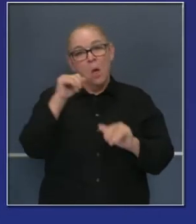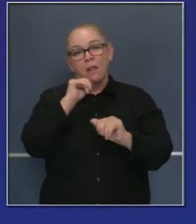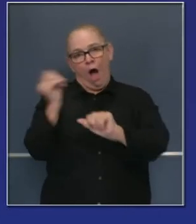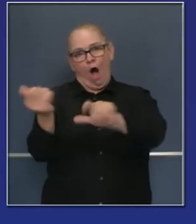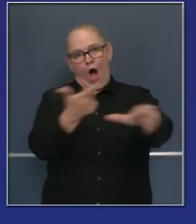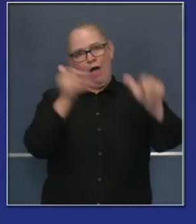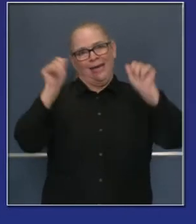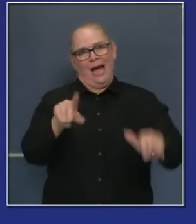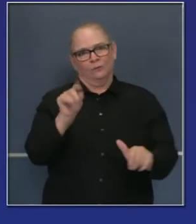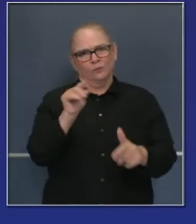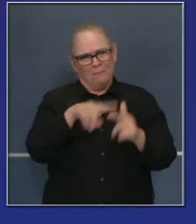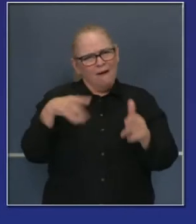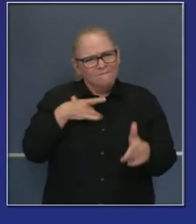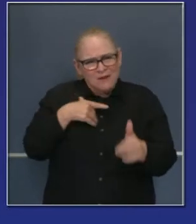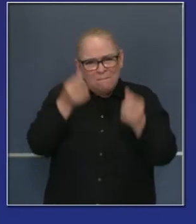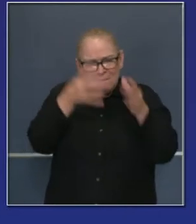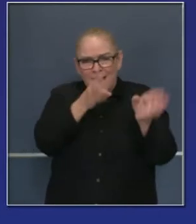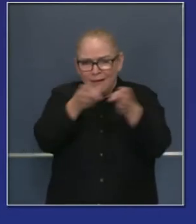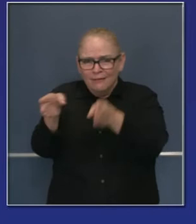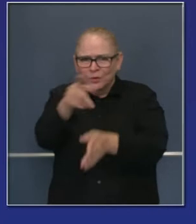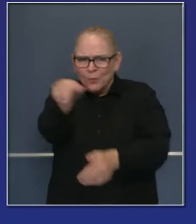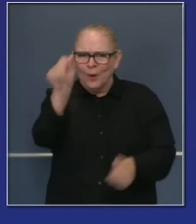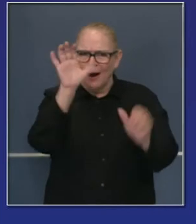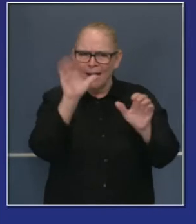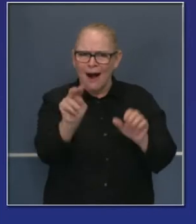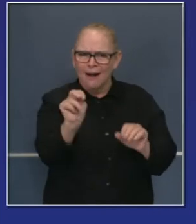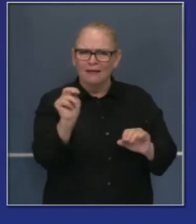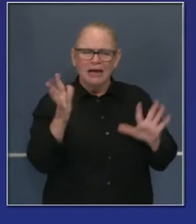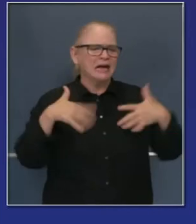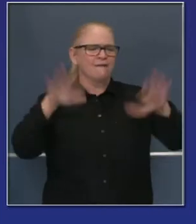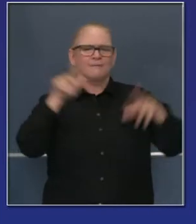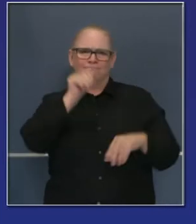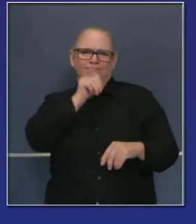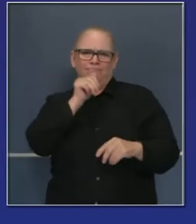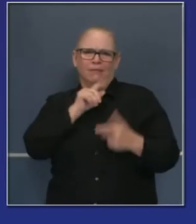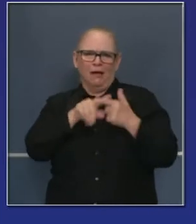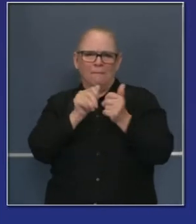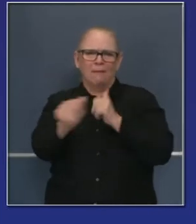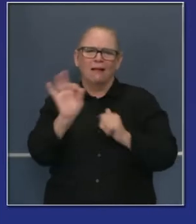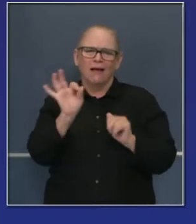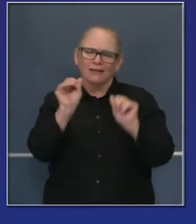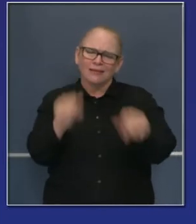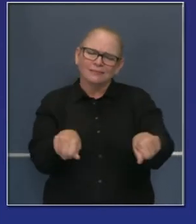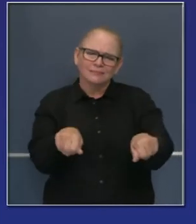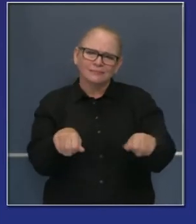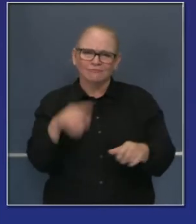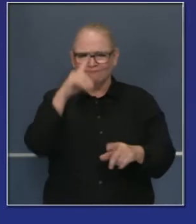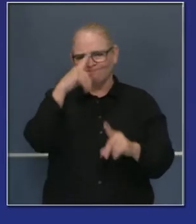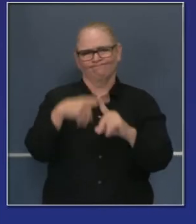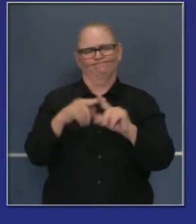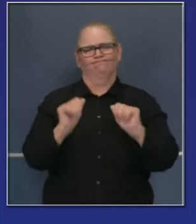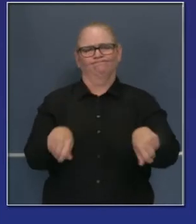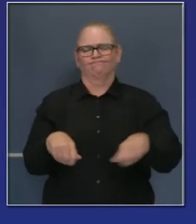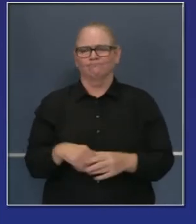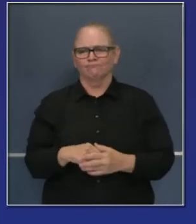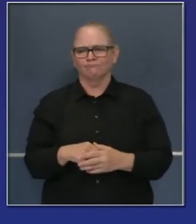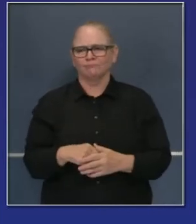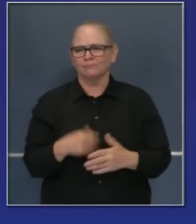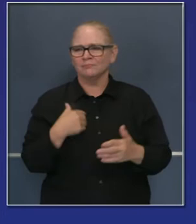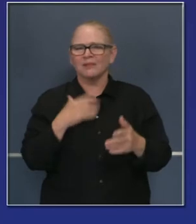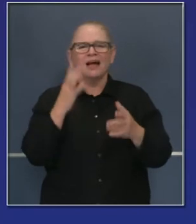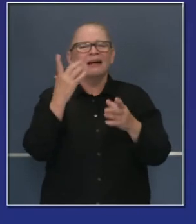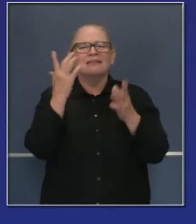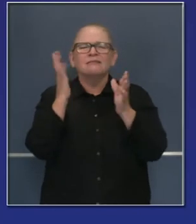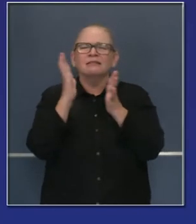Seguramente, todos podremos flexibilizarnos con estos esfuerzos. Esta es la última noche de